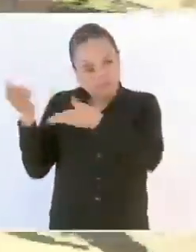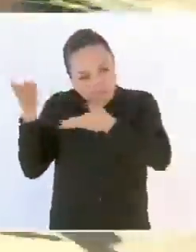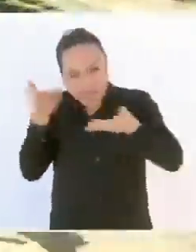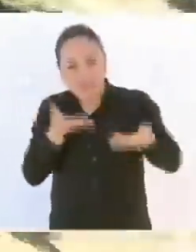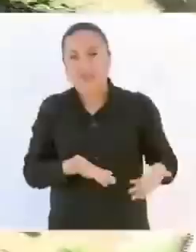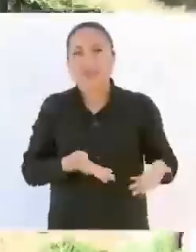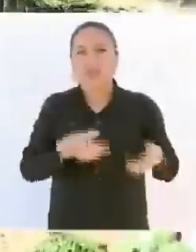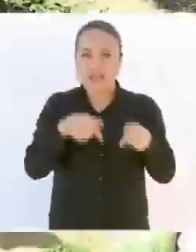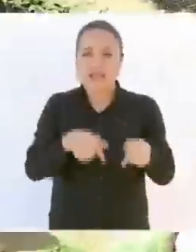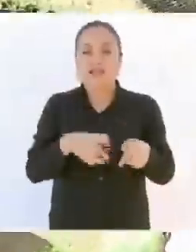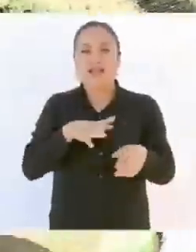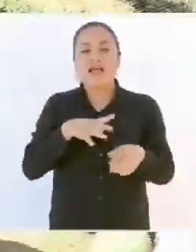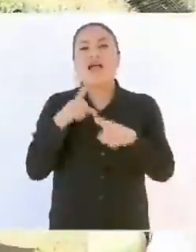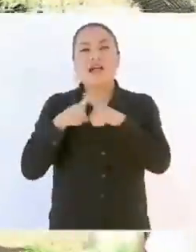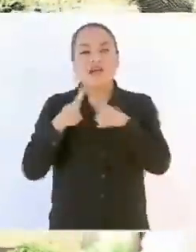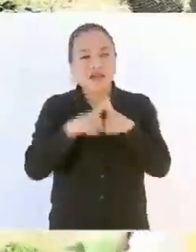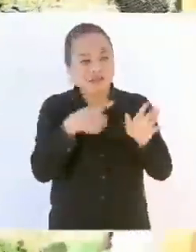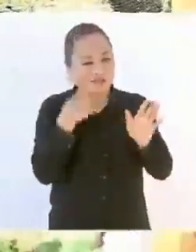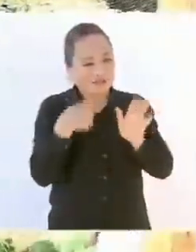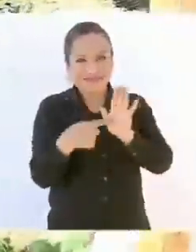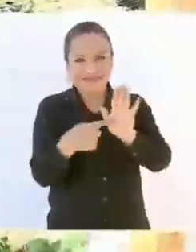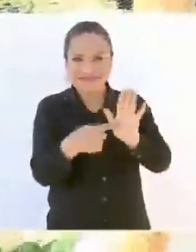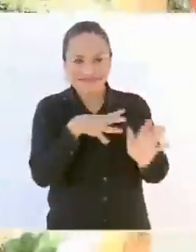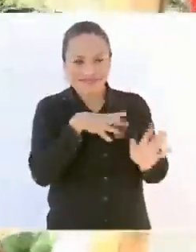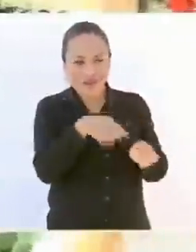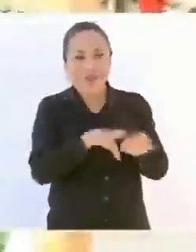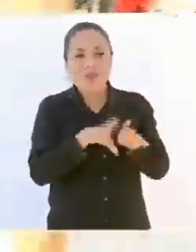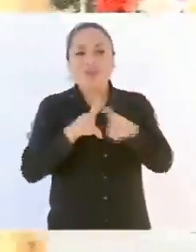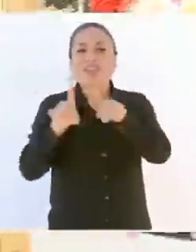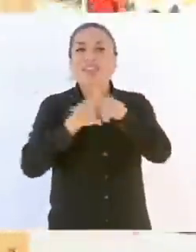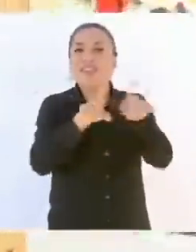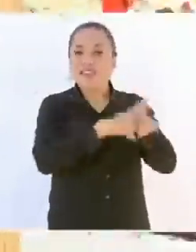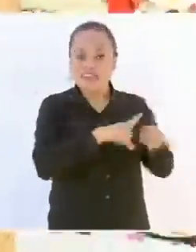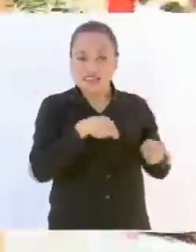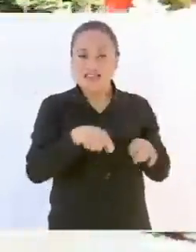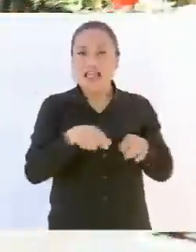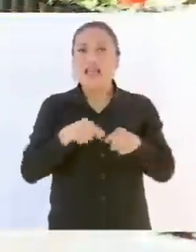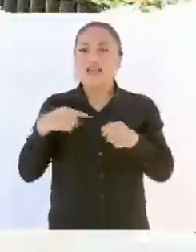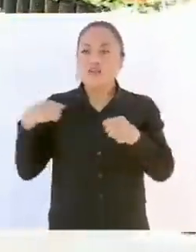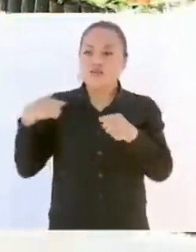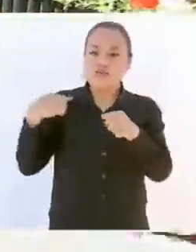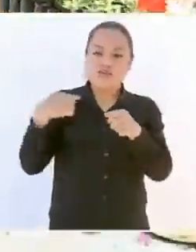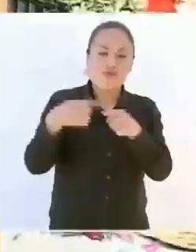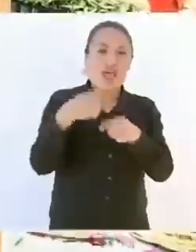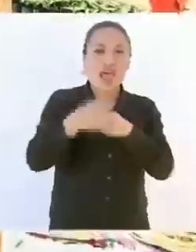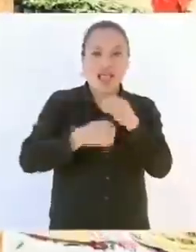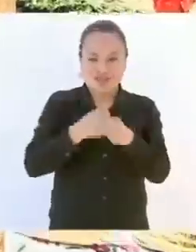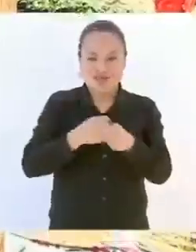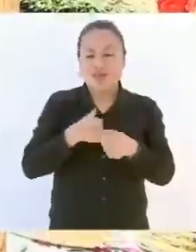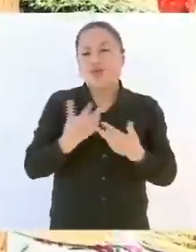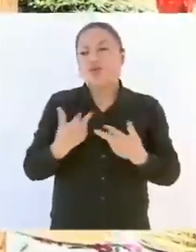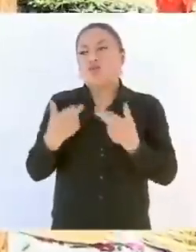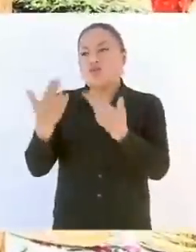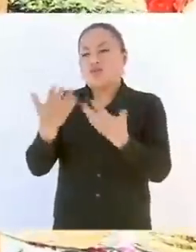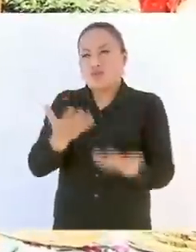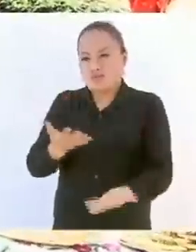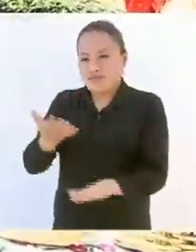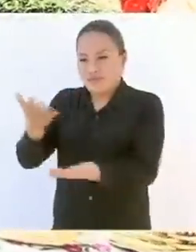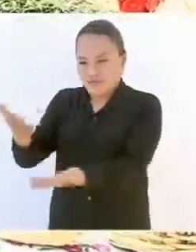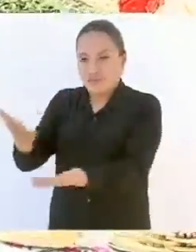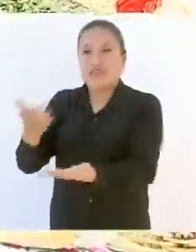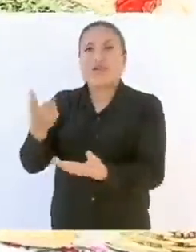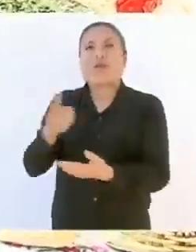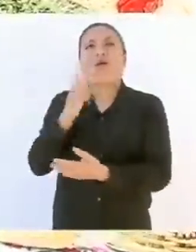nosotros Algunas variedades De las que ya se produjeron este año Este presente es para usted Ojalá su equipo Nos haga